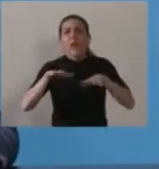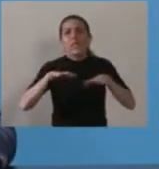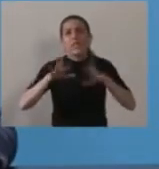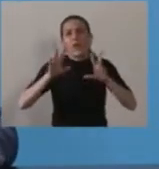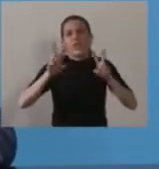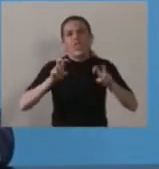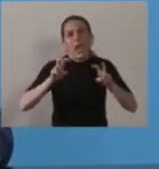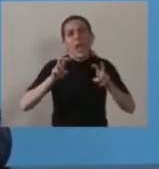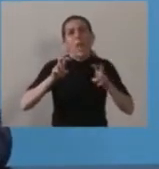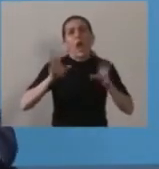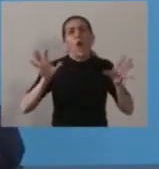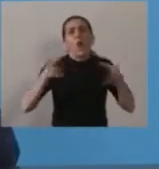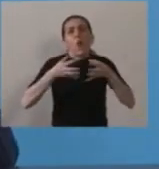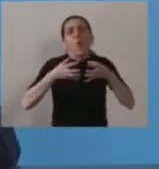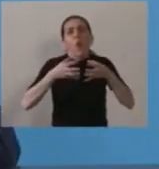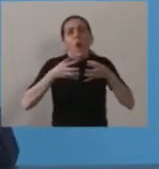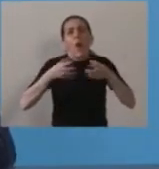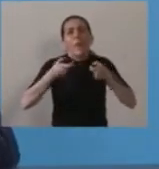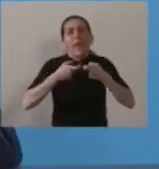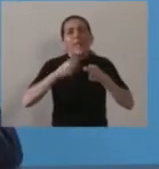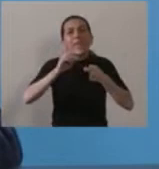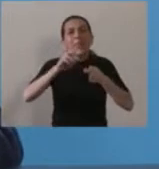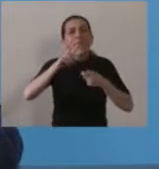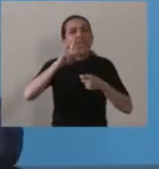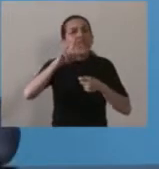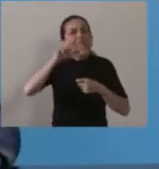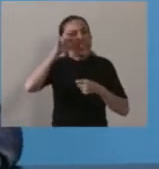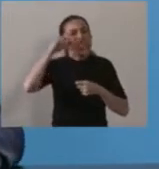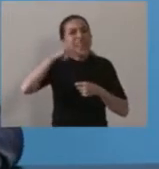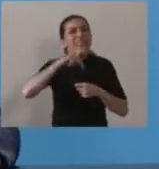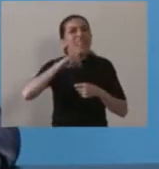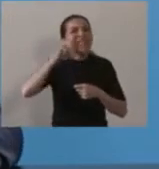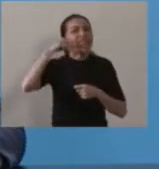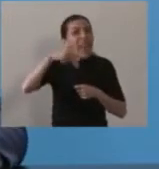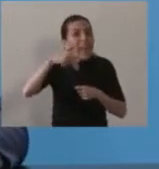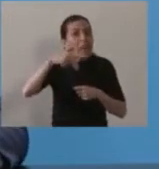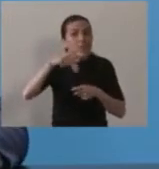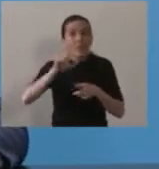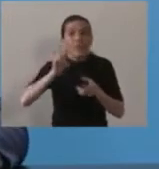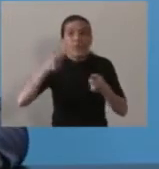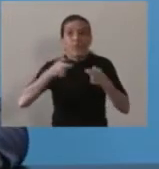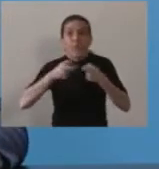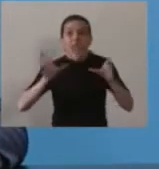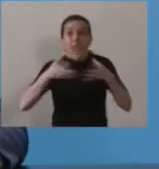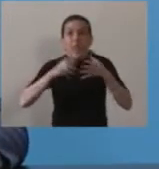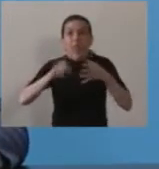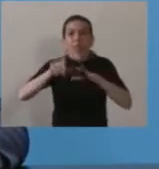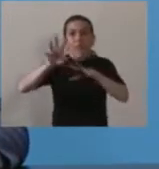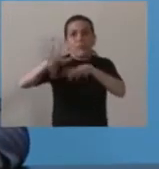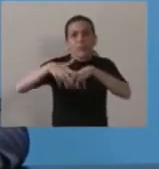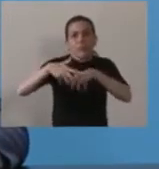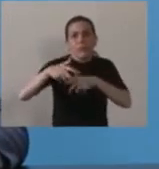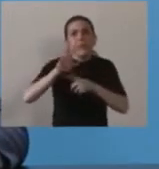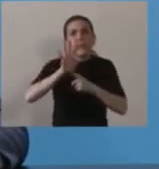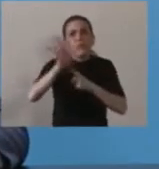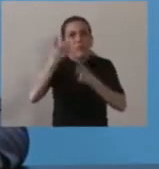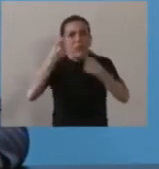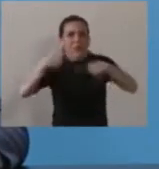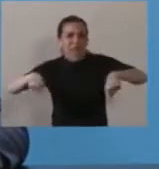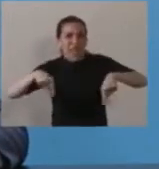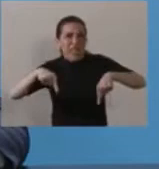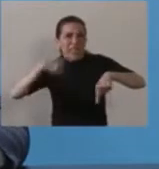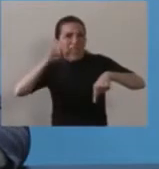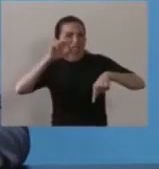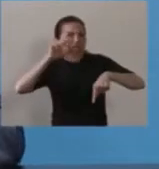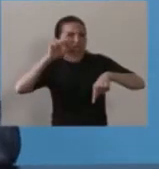Vicentín. Un grupo cerealero que además tiene intereses